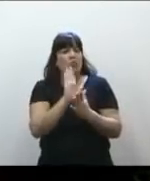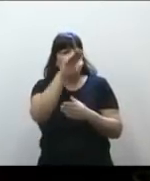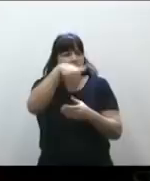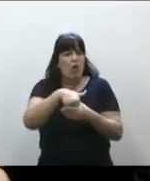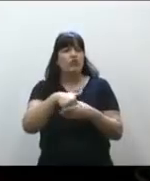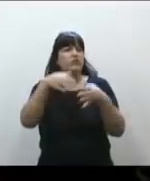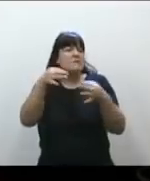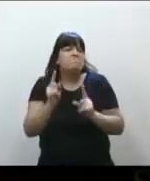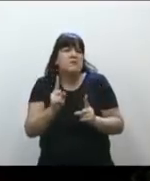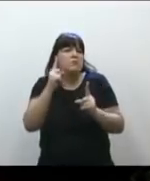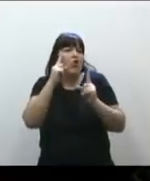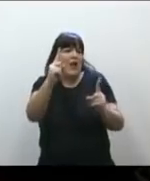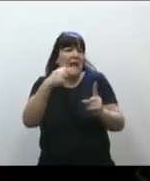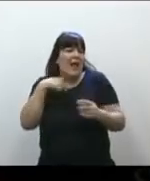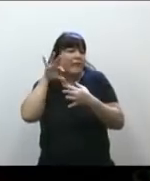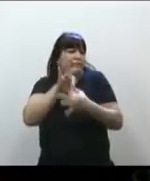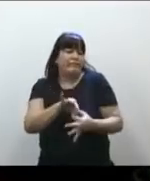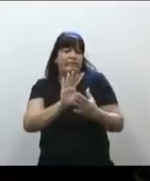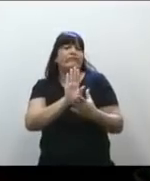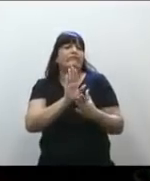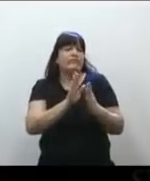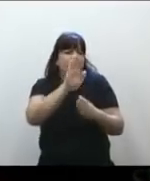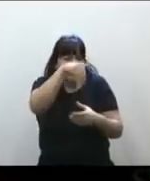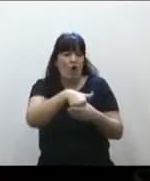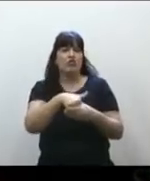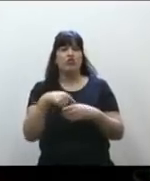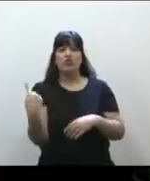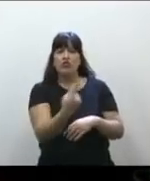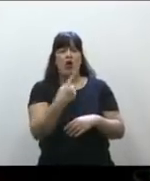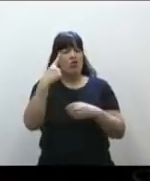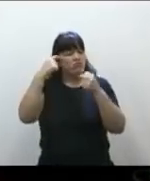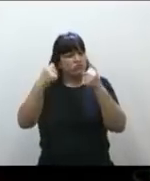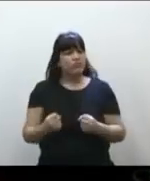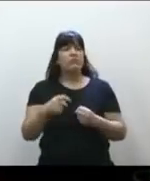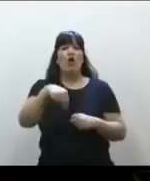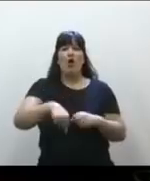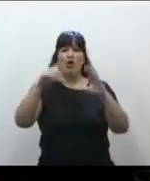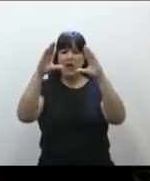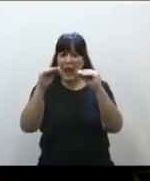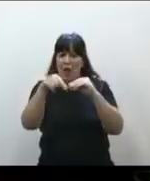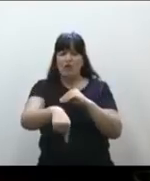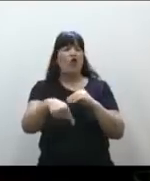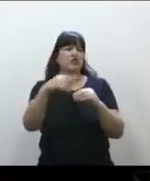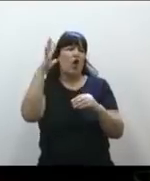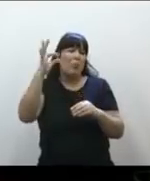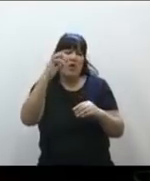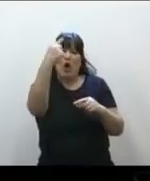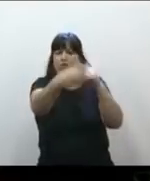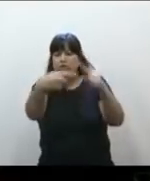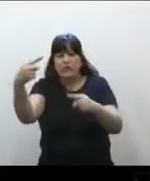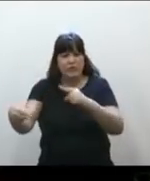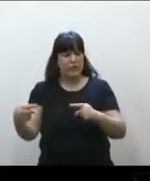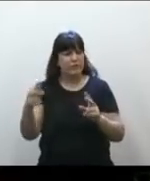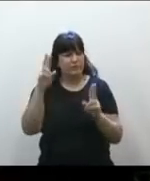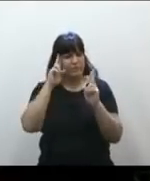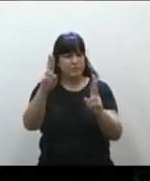a lo que creemos, a la convicción de esta noche haber escuchado tantas opiniones. Por